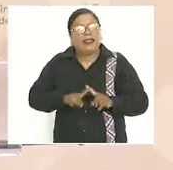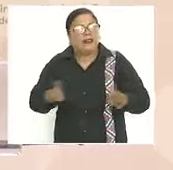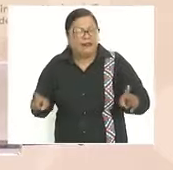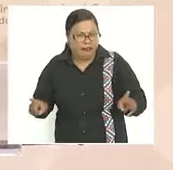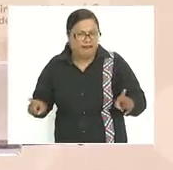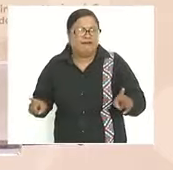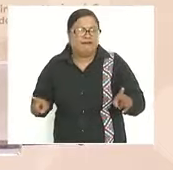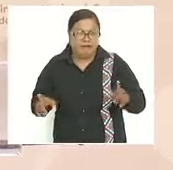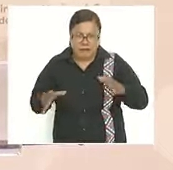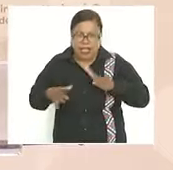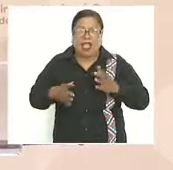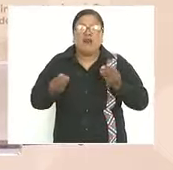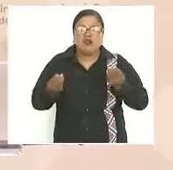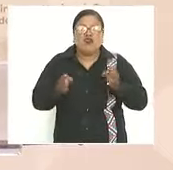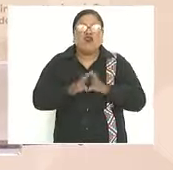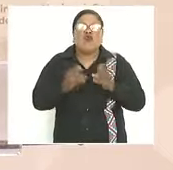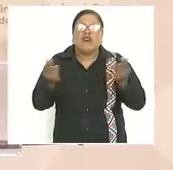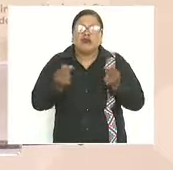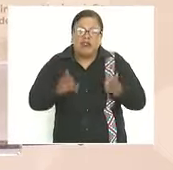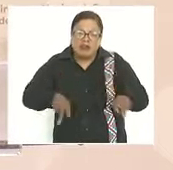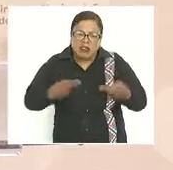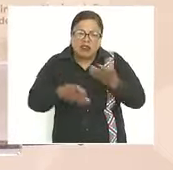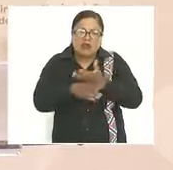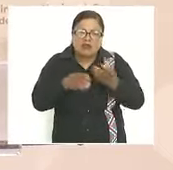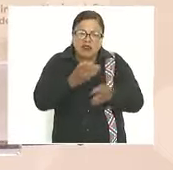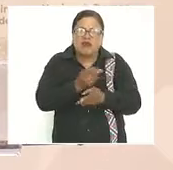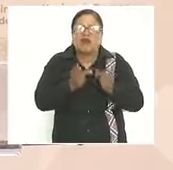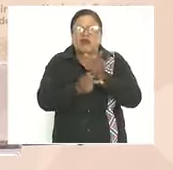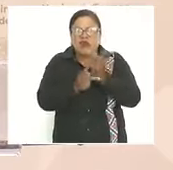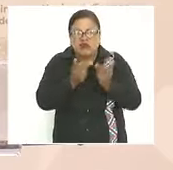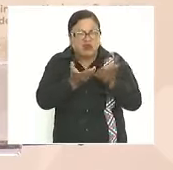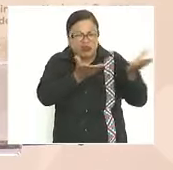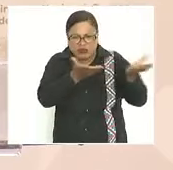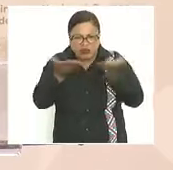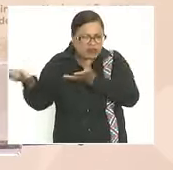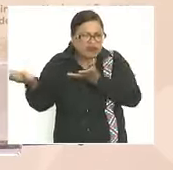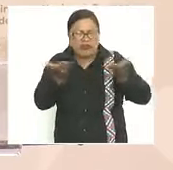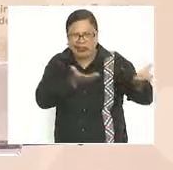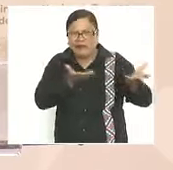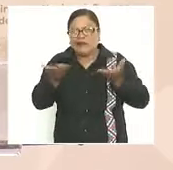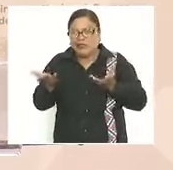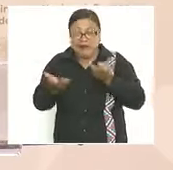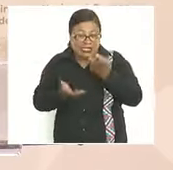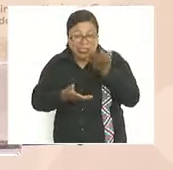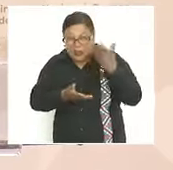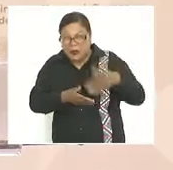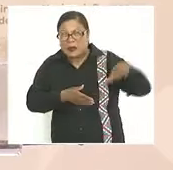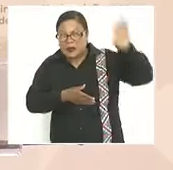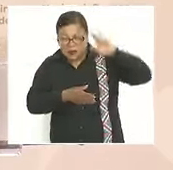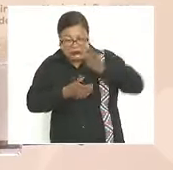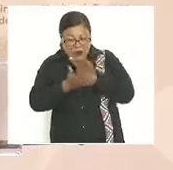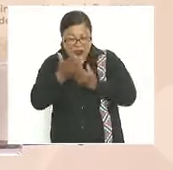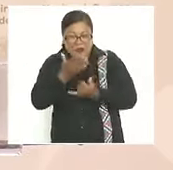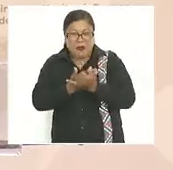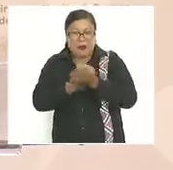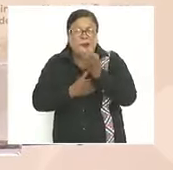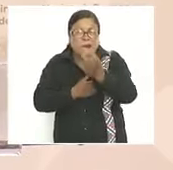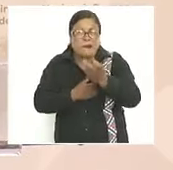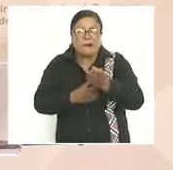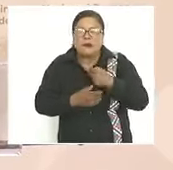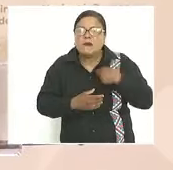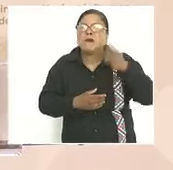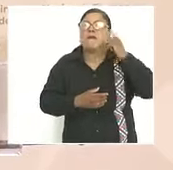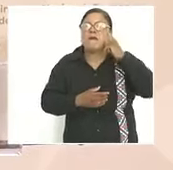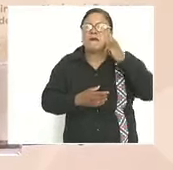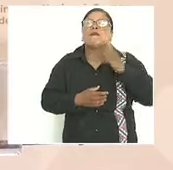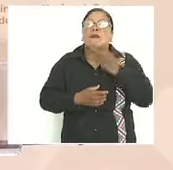sí hay mucho intercambio ese proyecto de entonces ahora nosotros lo retomamos